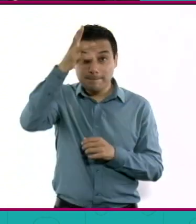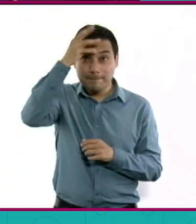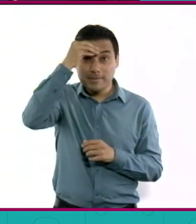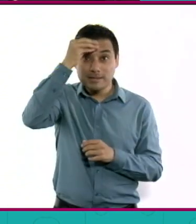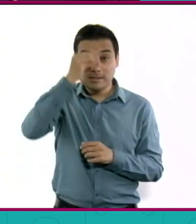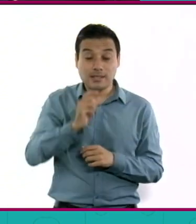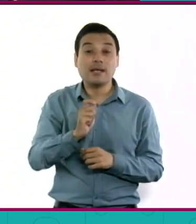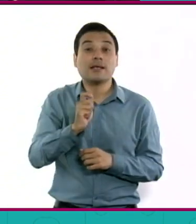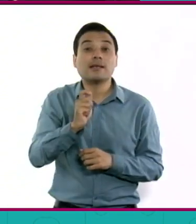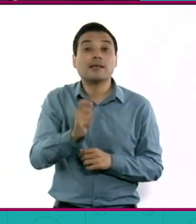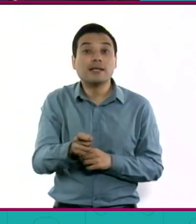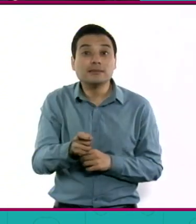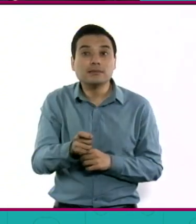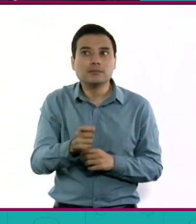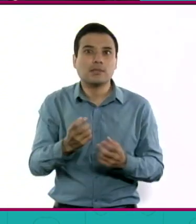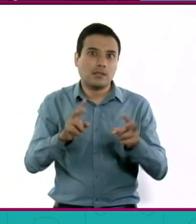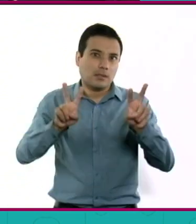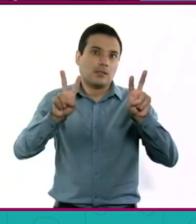cambio climático.